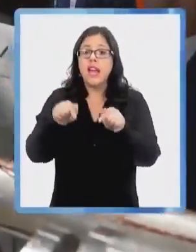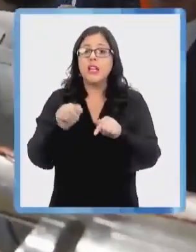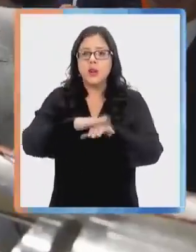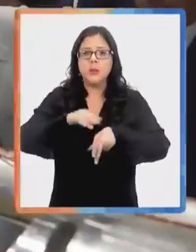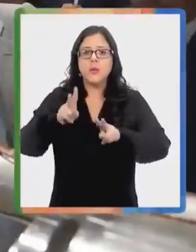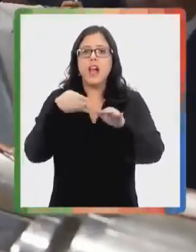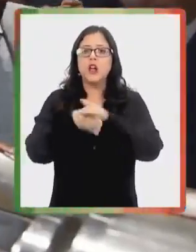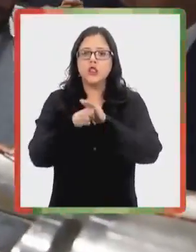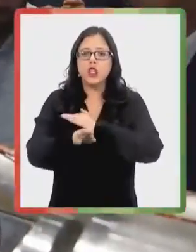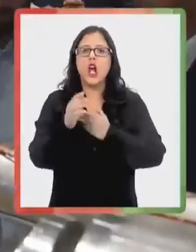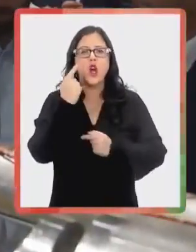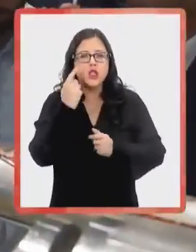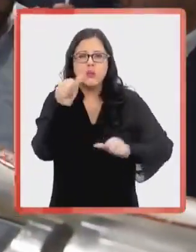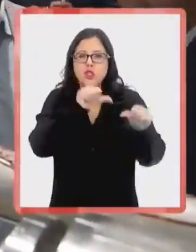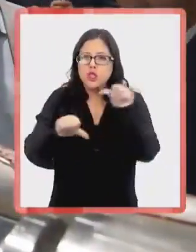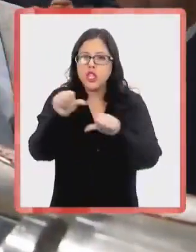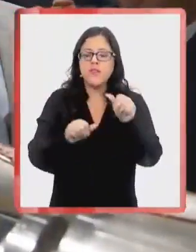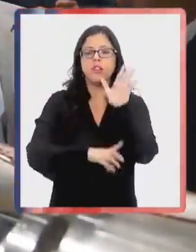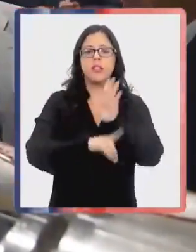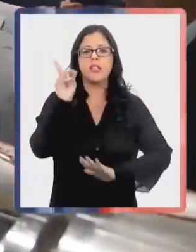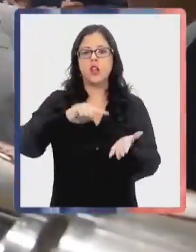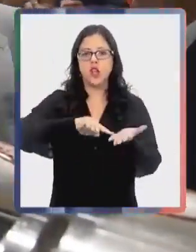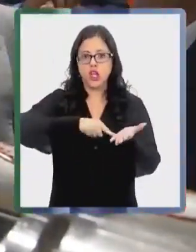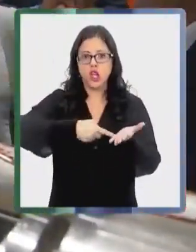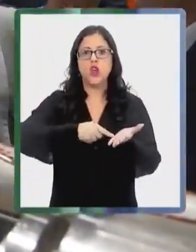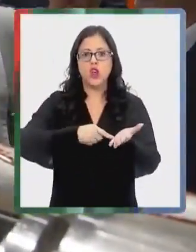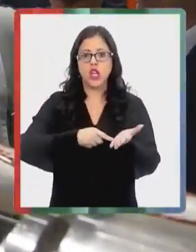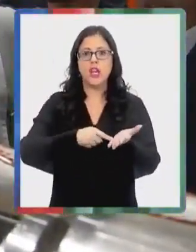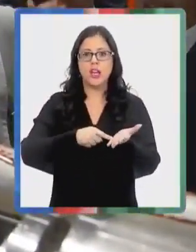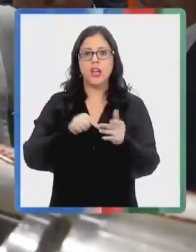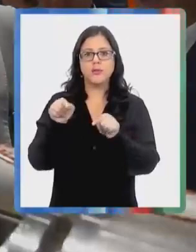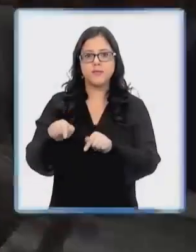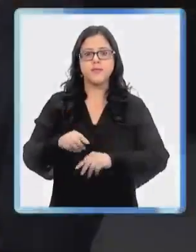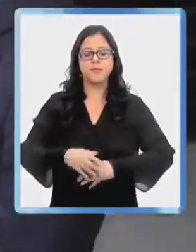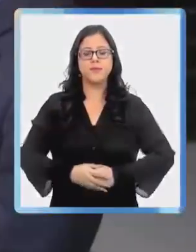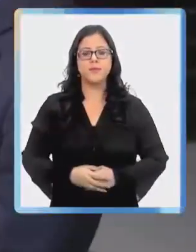acceder a conocimiento científico y el desarrollo tecnológico del CERN.